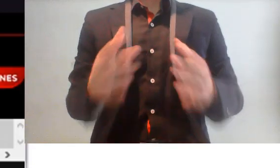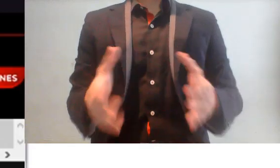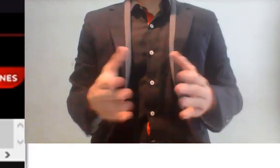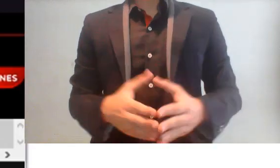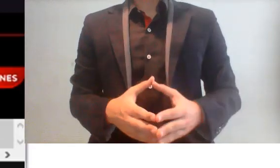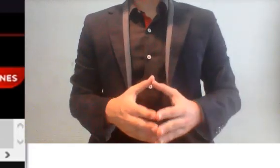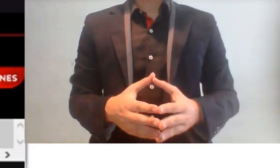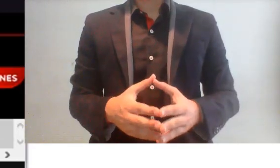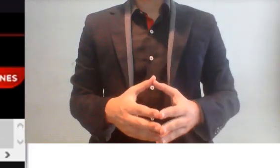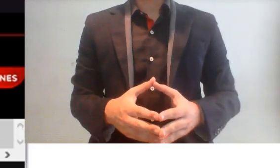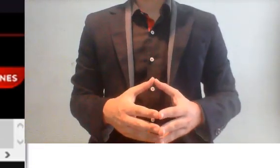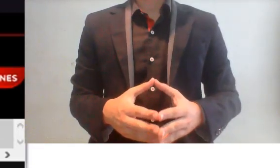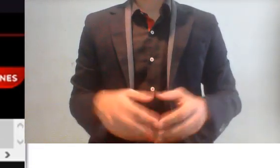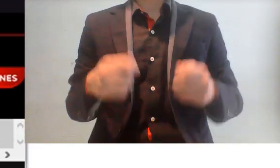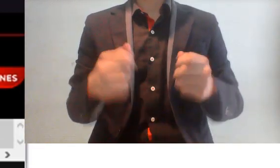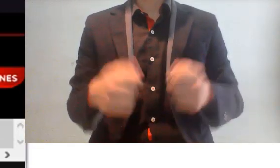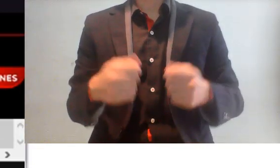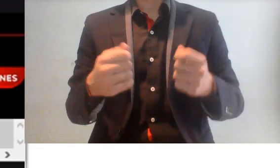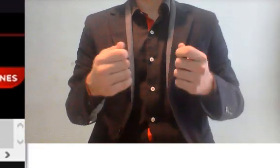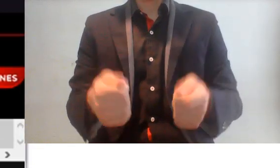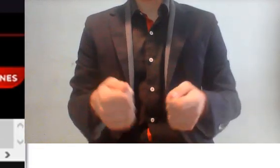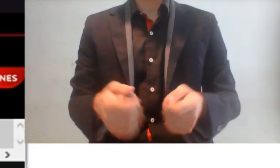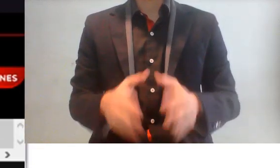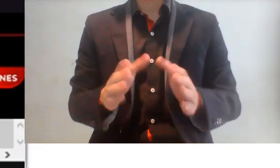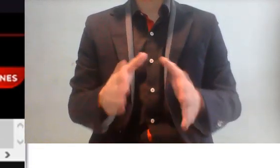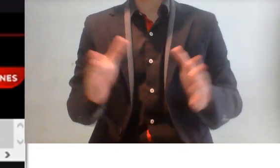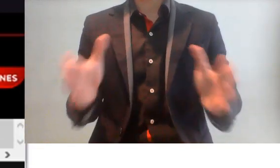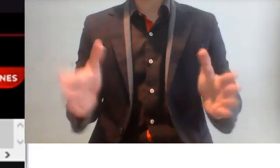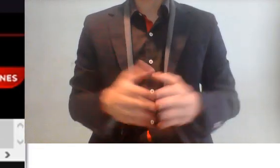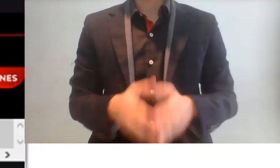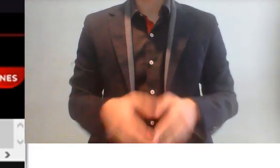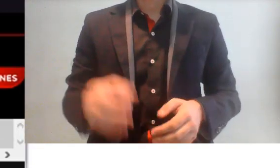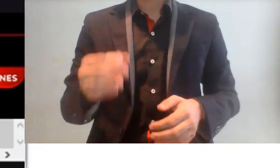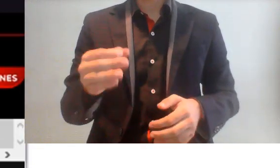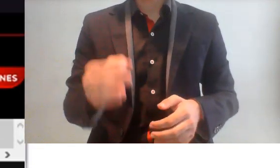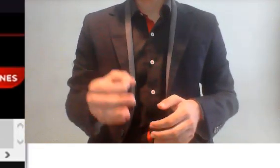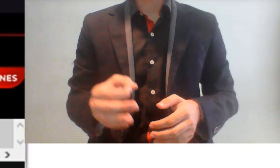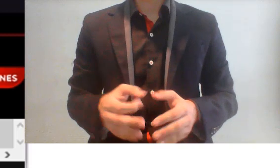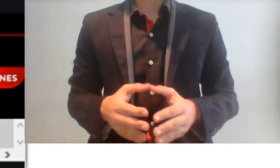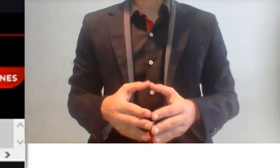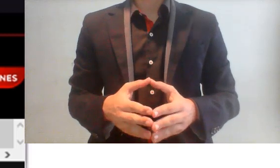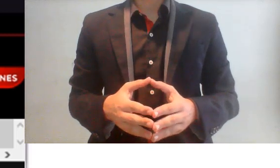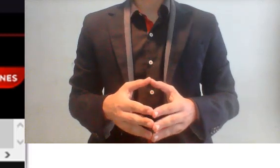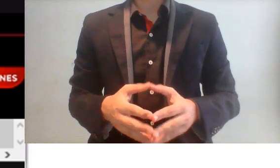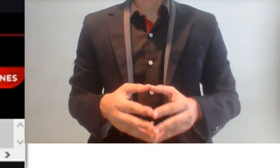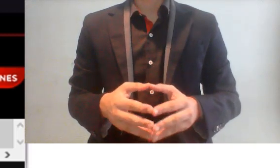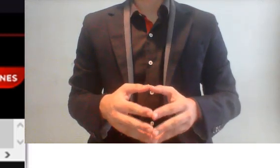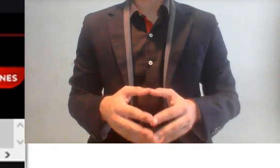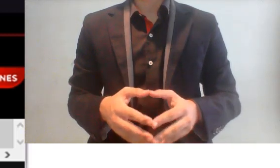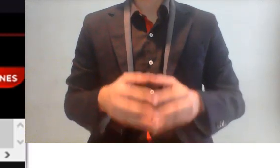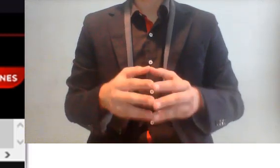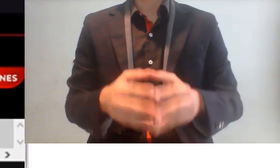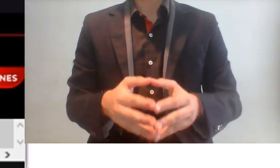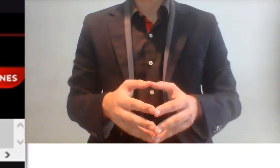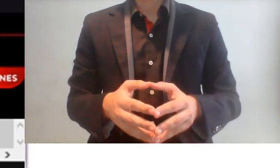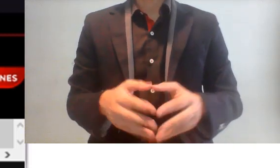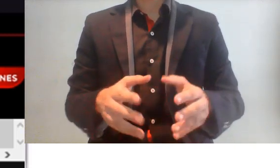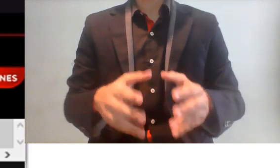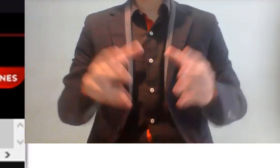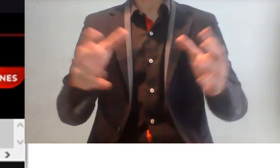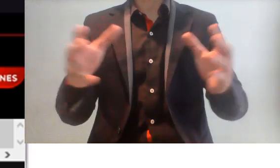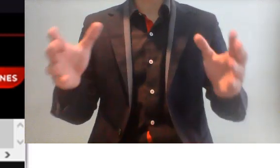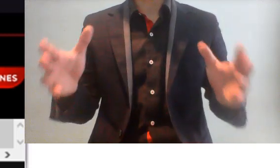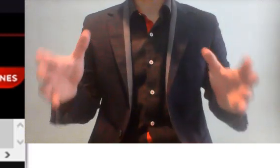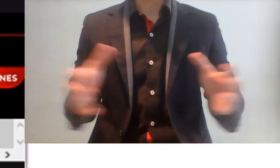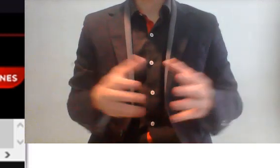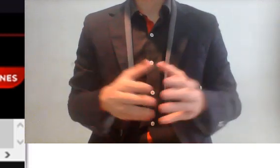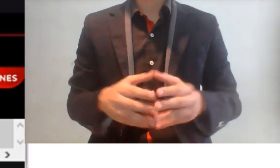Este es el tipo de corrupción que defendían los panistas y priistas, pues tal como lo vieron, la Suprema Corte de Justicia de la Nación tenía un fideicomiso que,